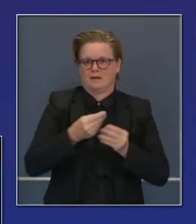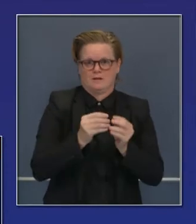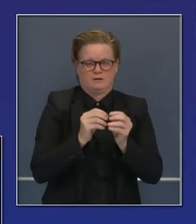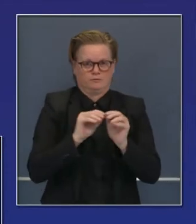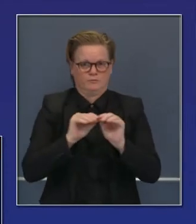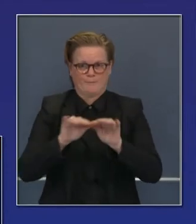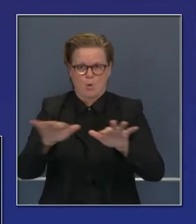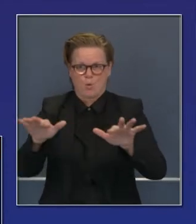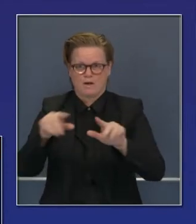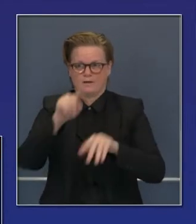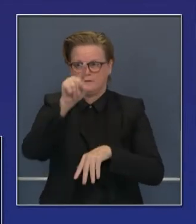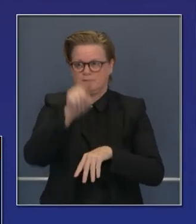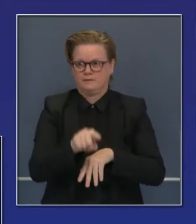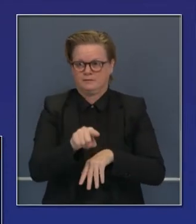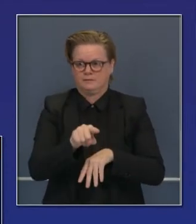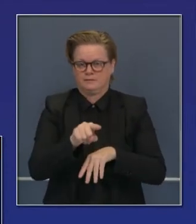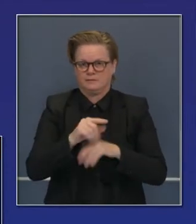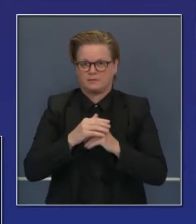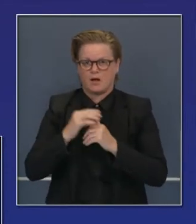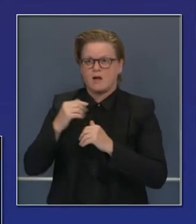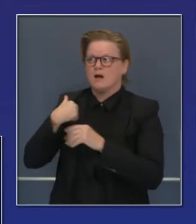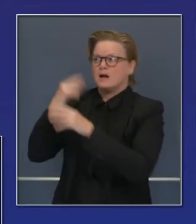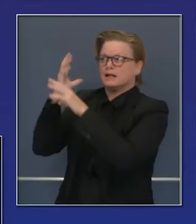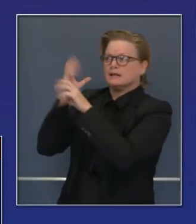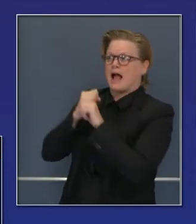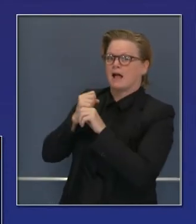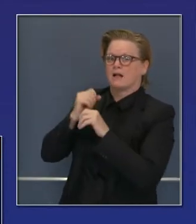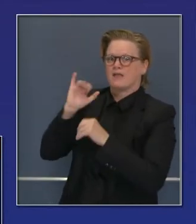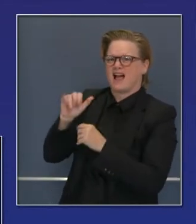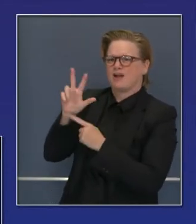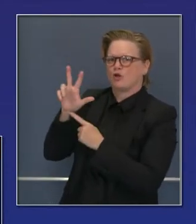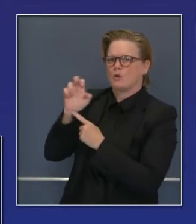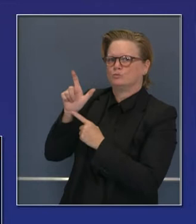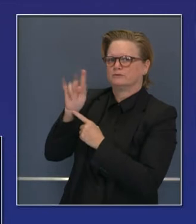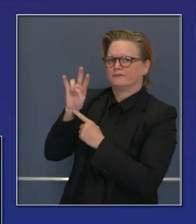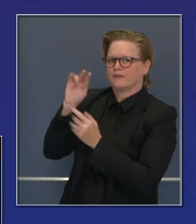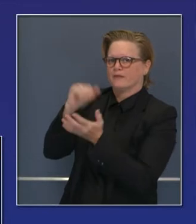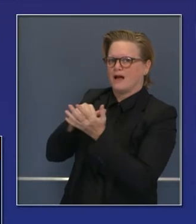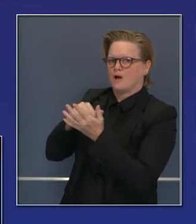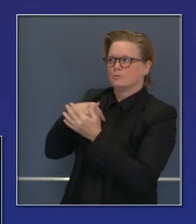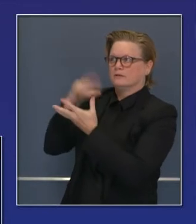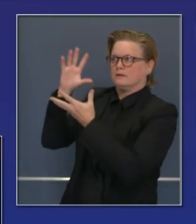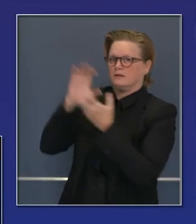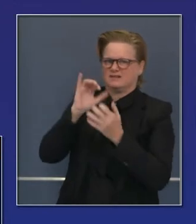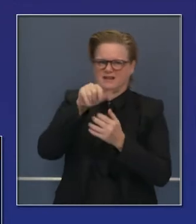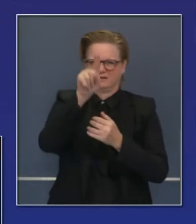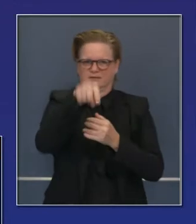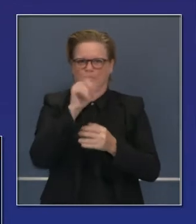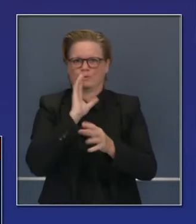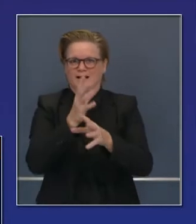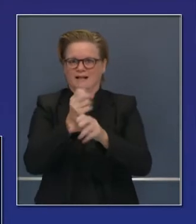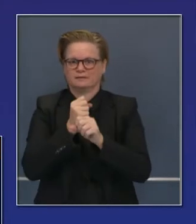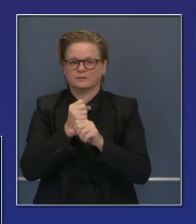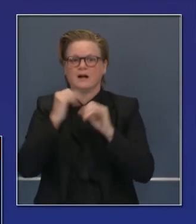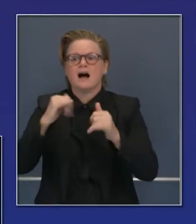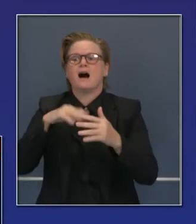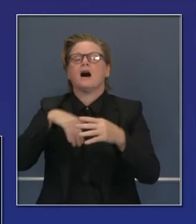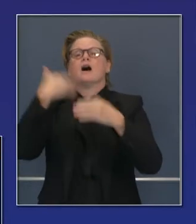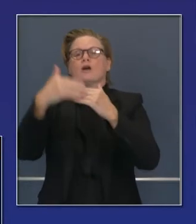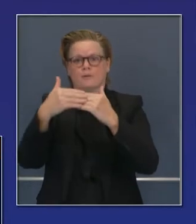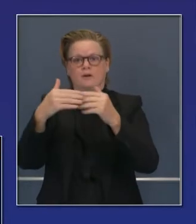por la escasez de la primera dosis disponibles, 327 mil. Aquí ven nivel 2,